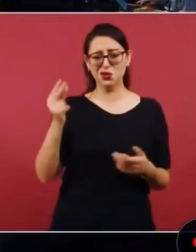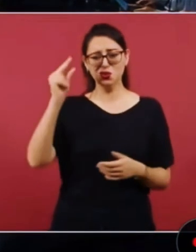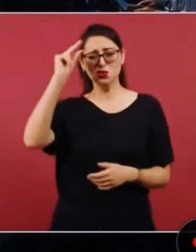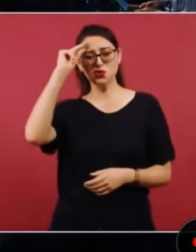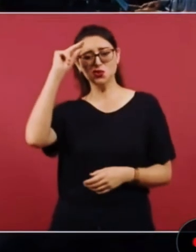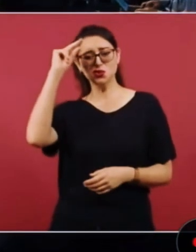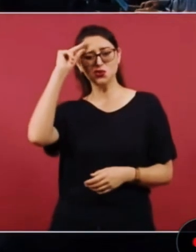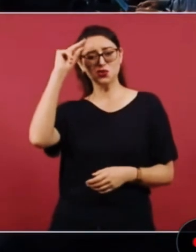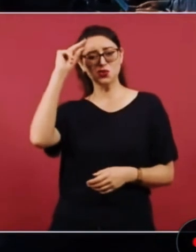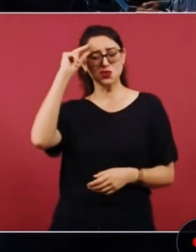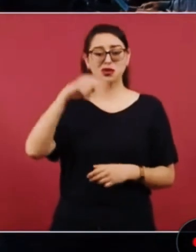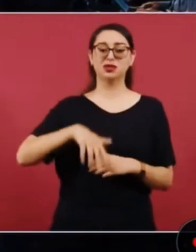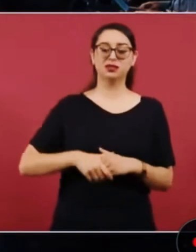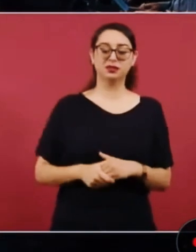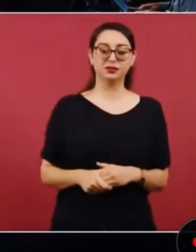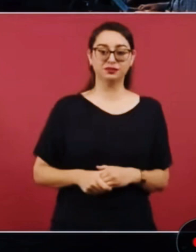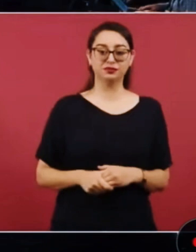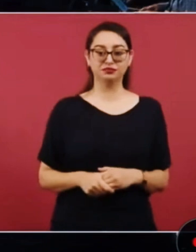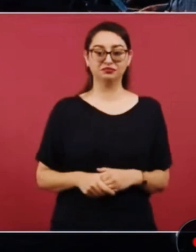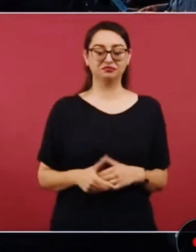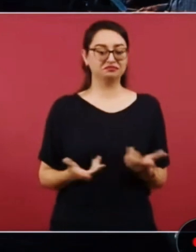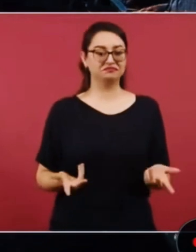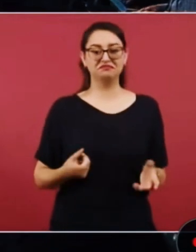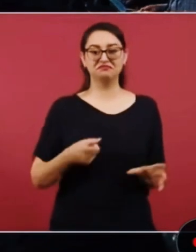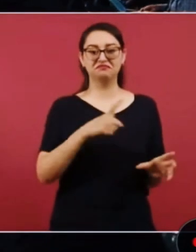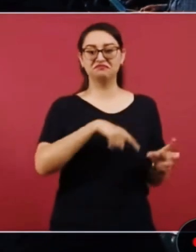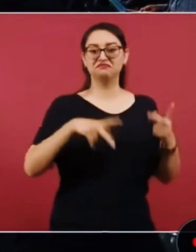que no creen en el pueblo